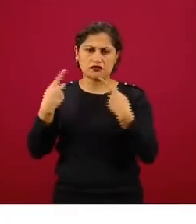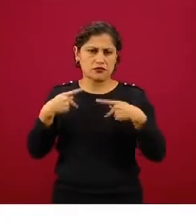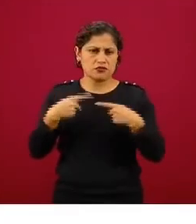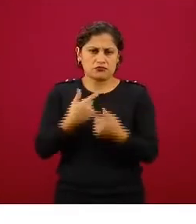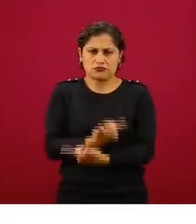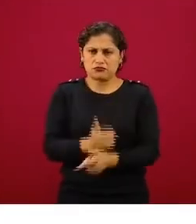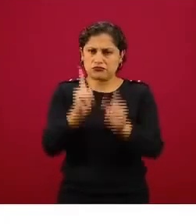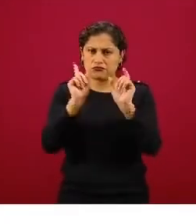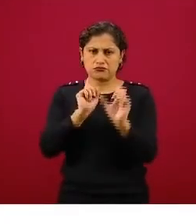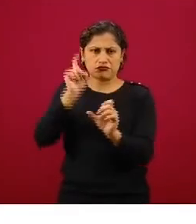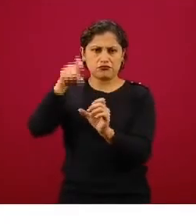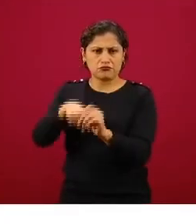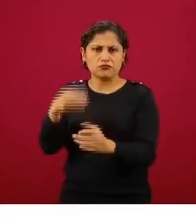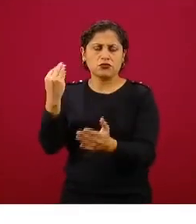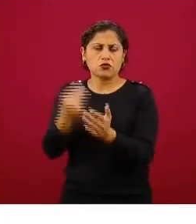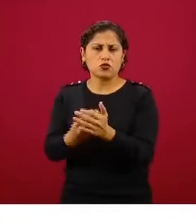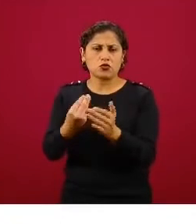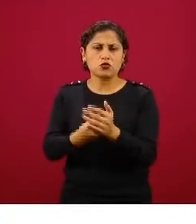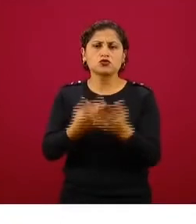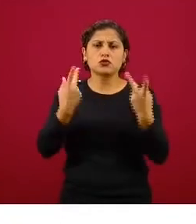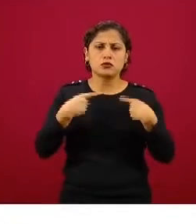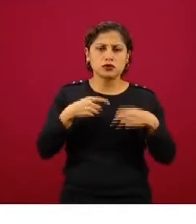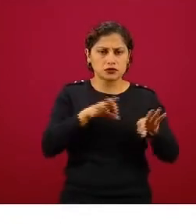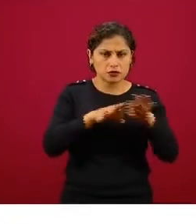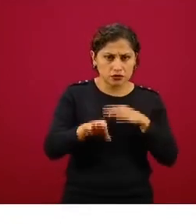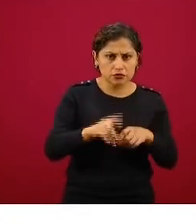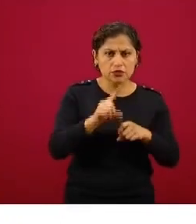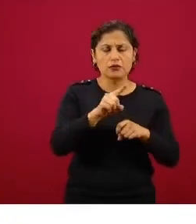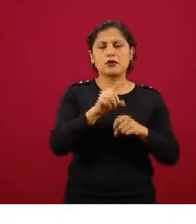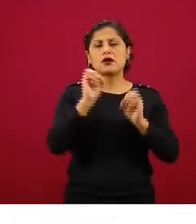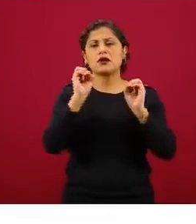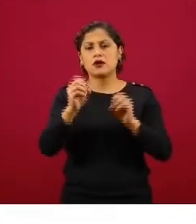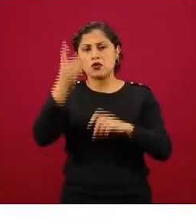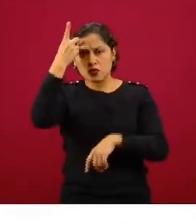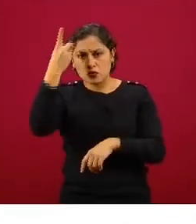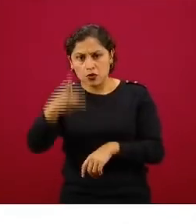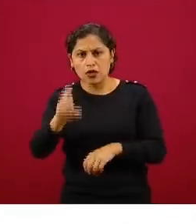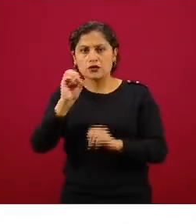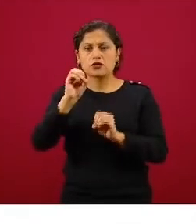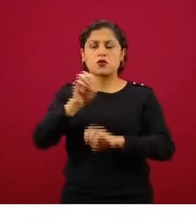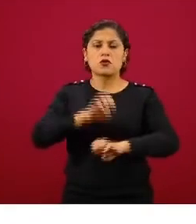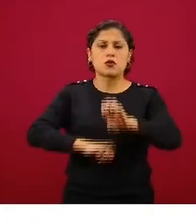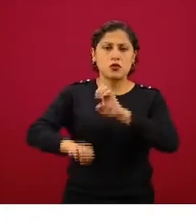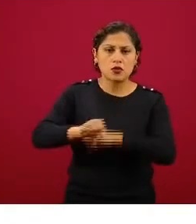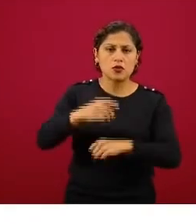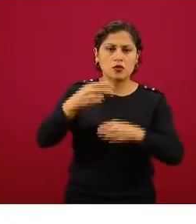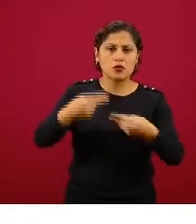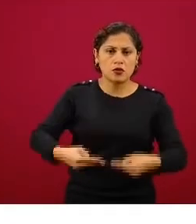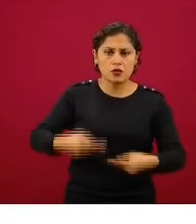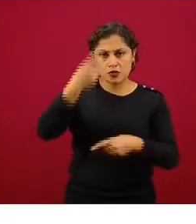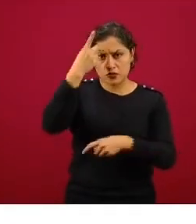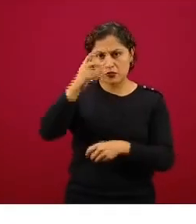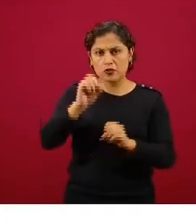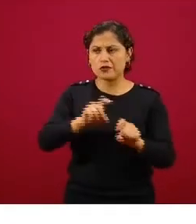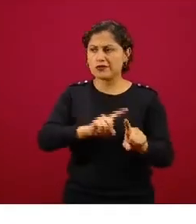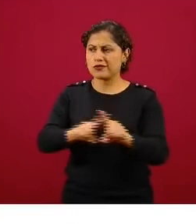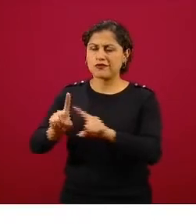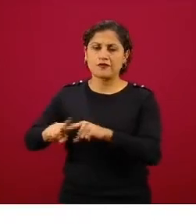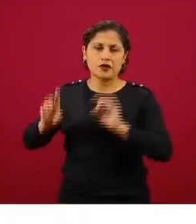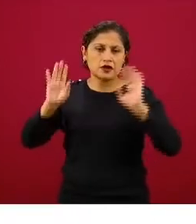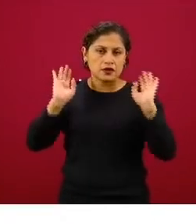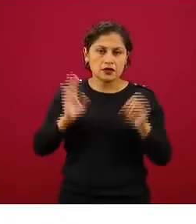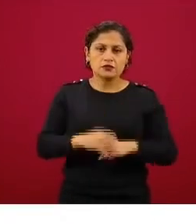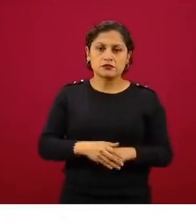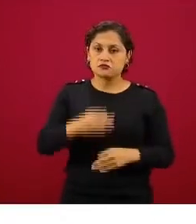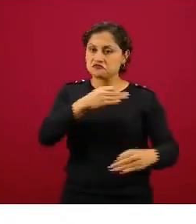empleados, clientes, empresarios, es para absolutamente todos, es un esfuerzo que tenemos que hacerlo así. Si nos cuidamos